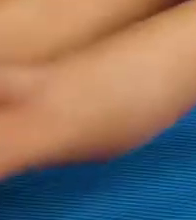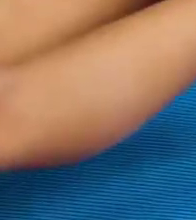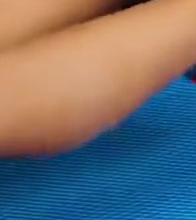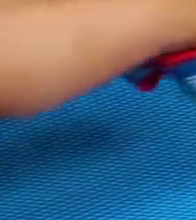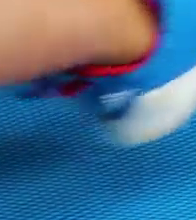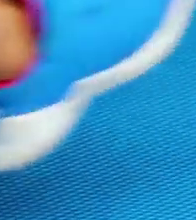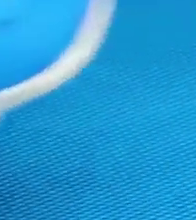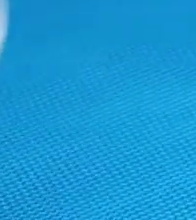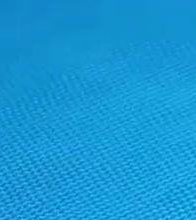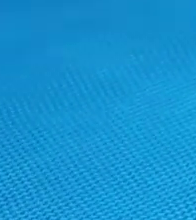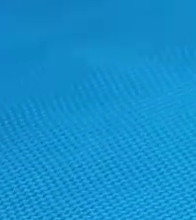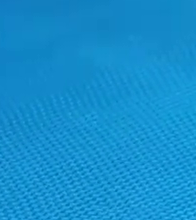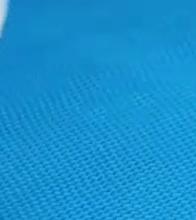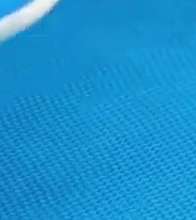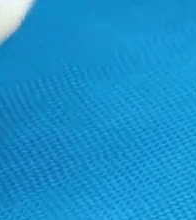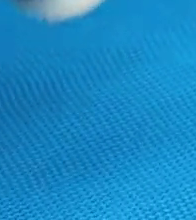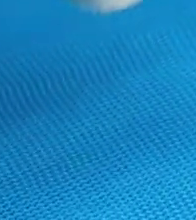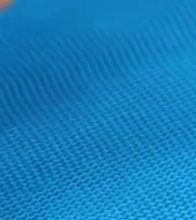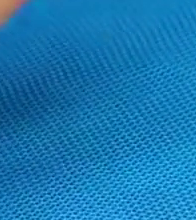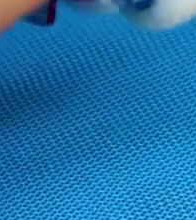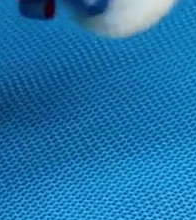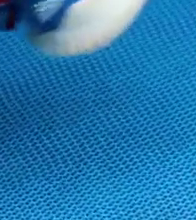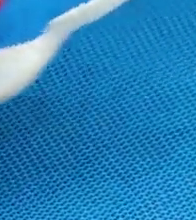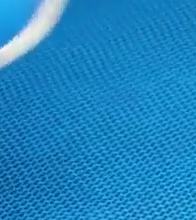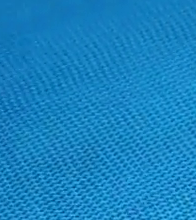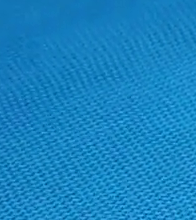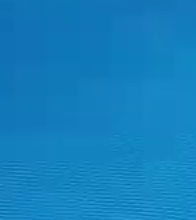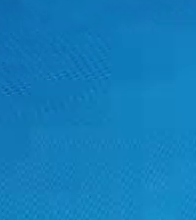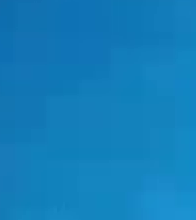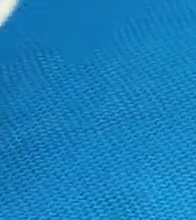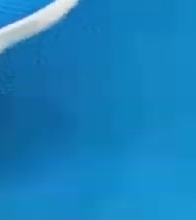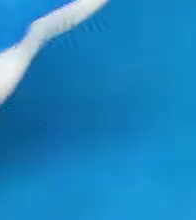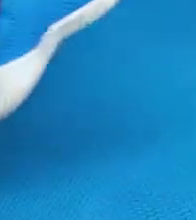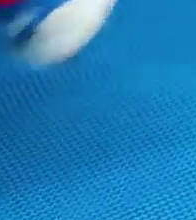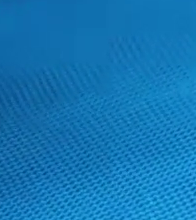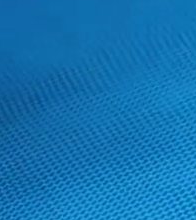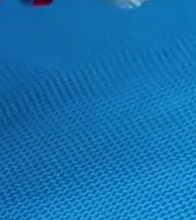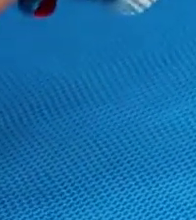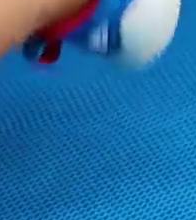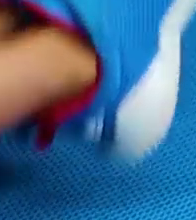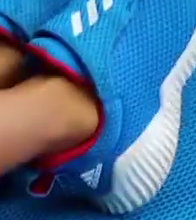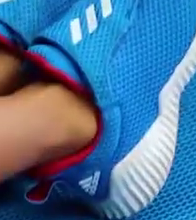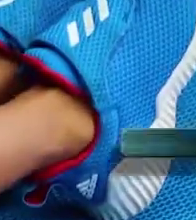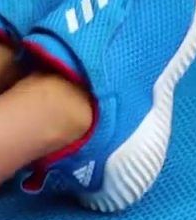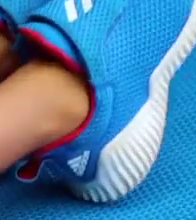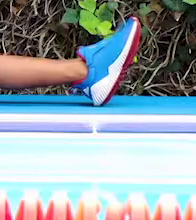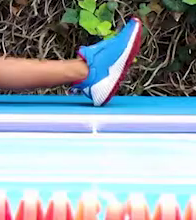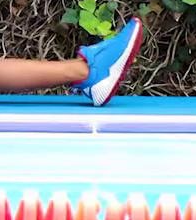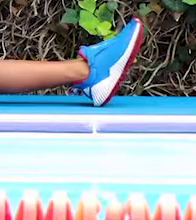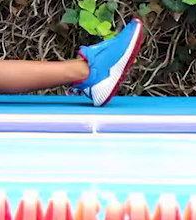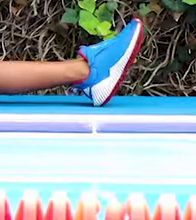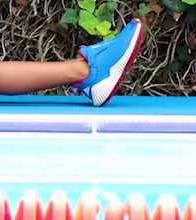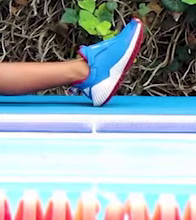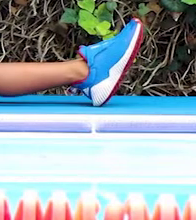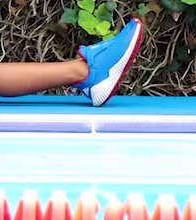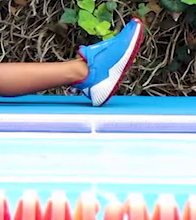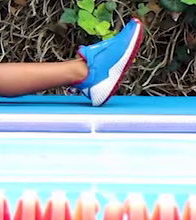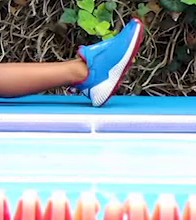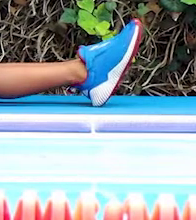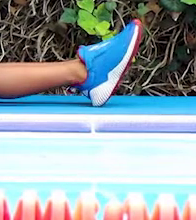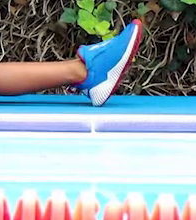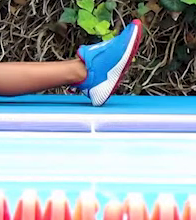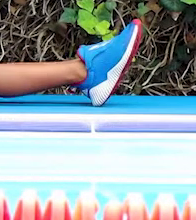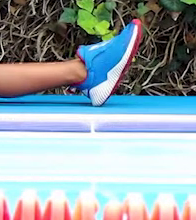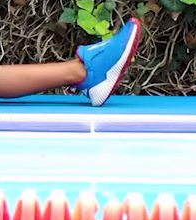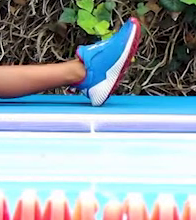Estiramos. Flexionamos. Dos. Una más. Respira. Y descansamos. Respira